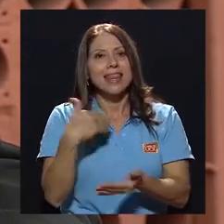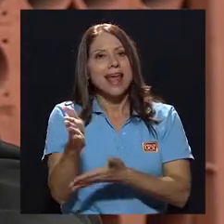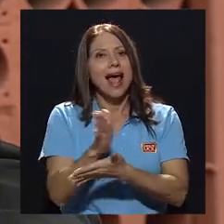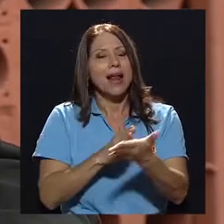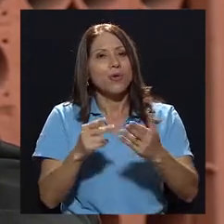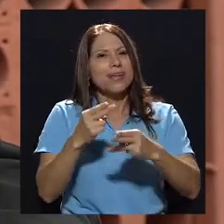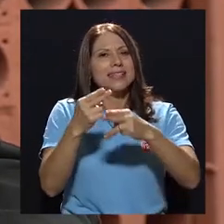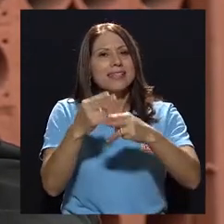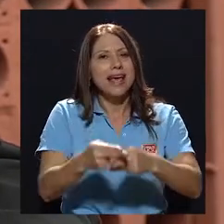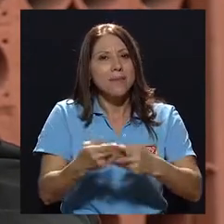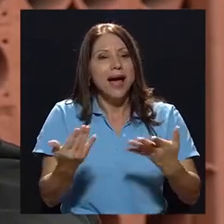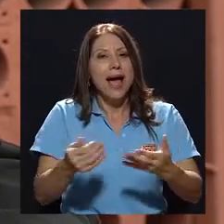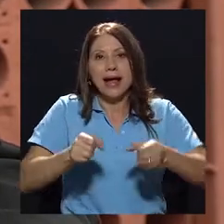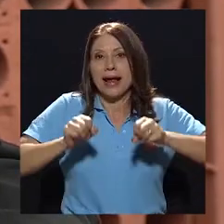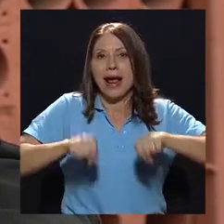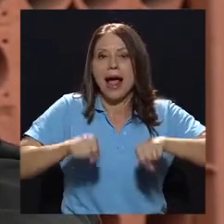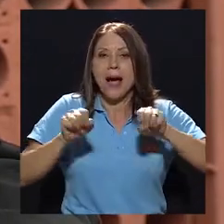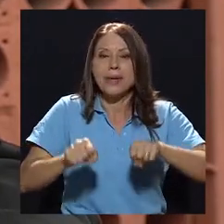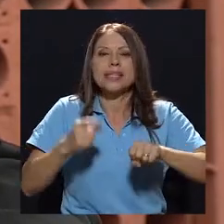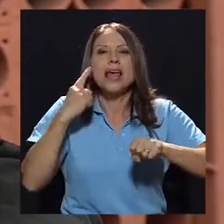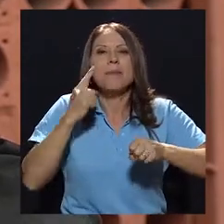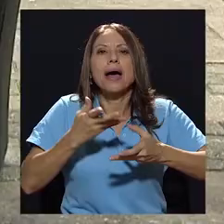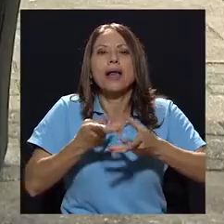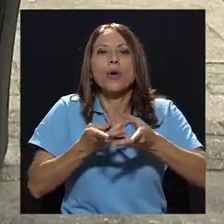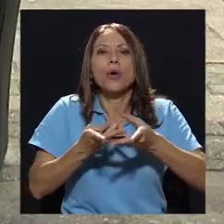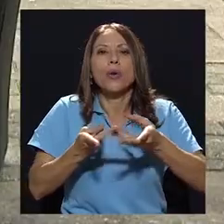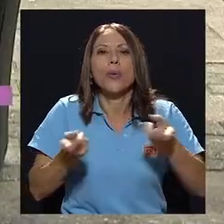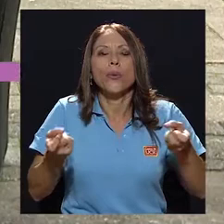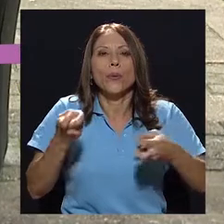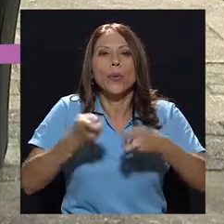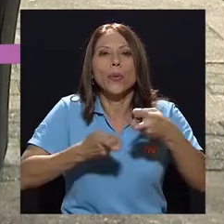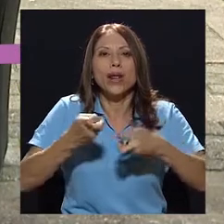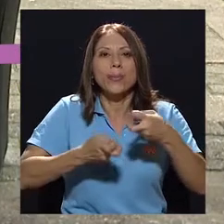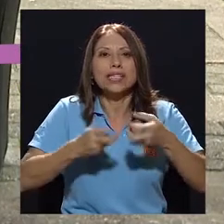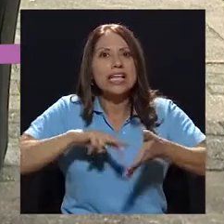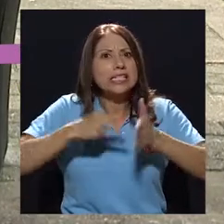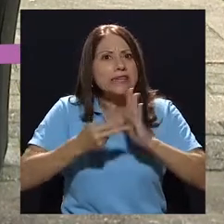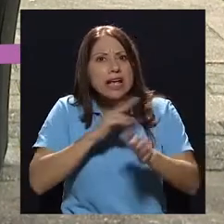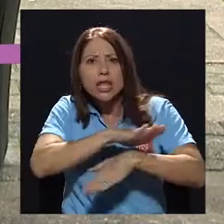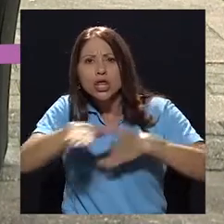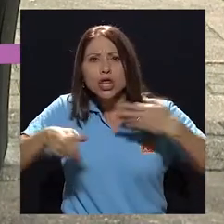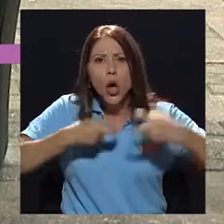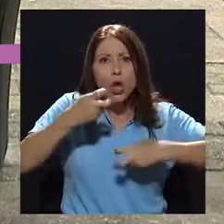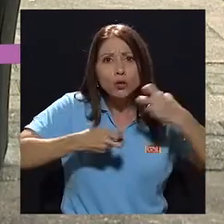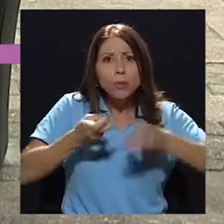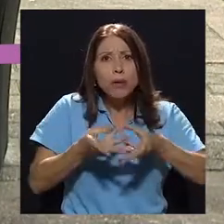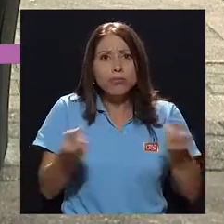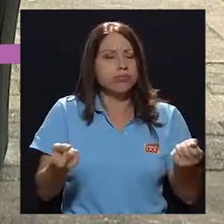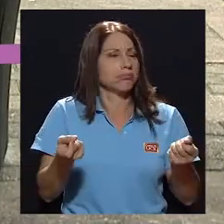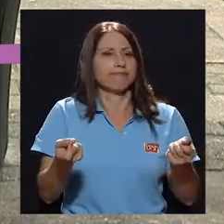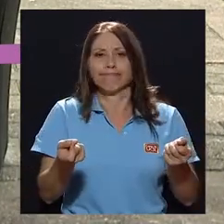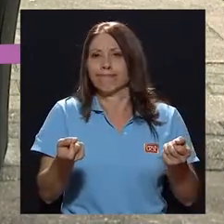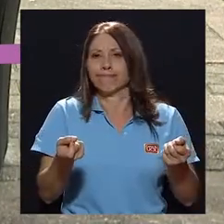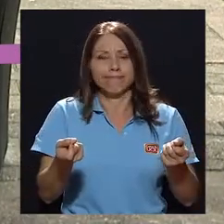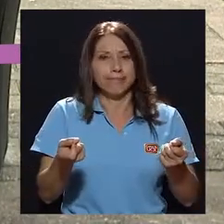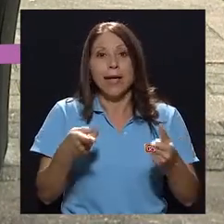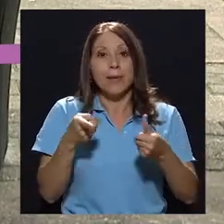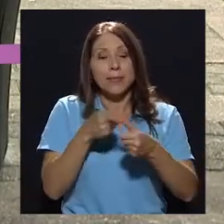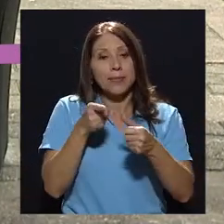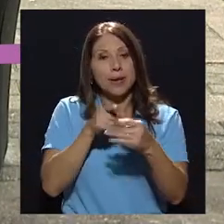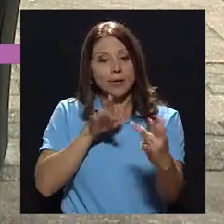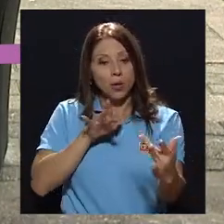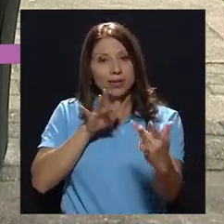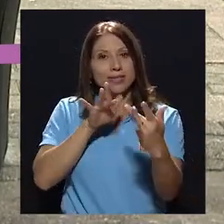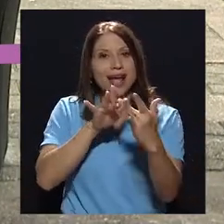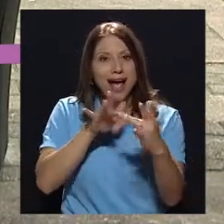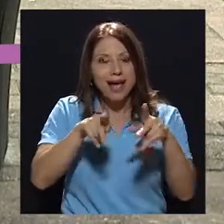una capacidad de resolver problemas. O sea, no puede resolver todos los problemas de salud de las personas. Es el primer